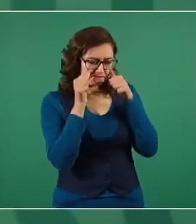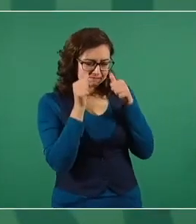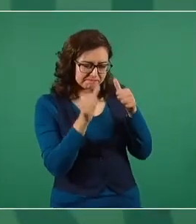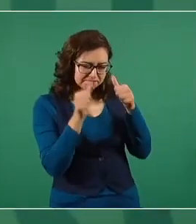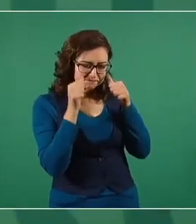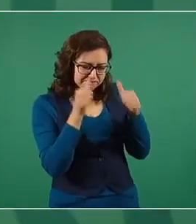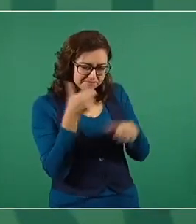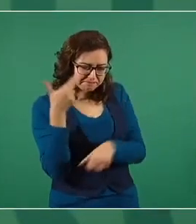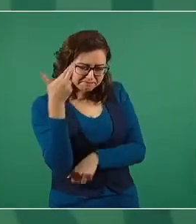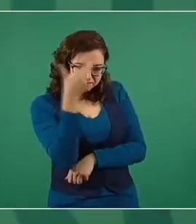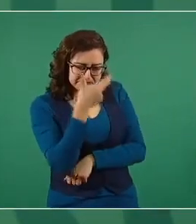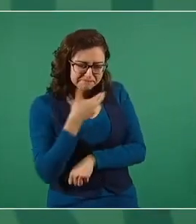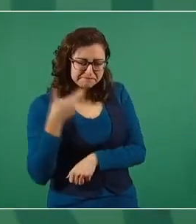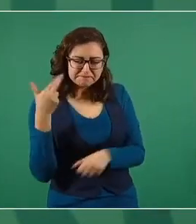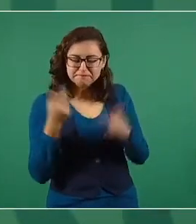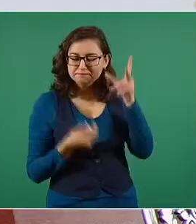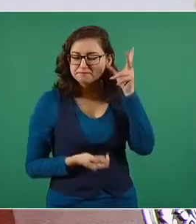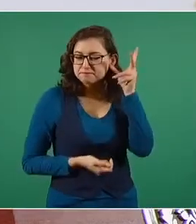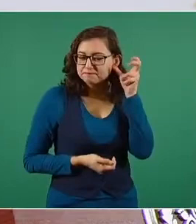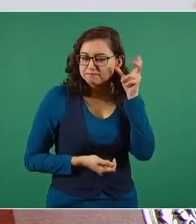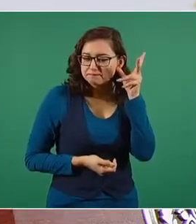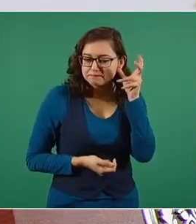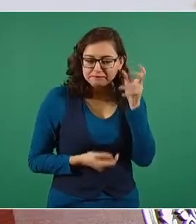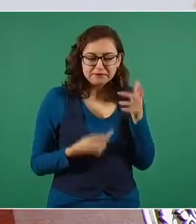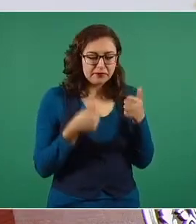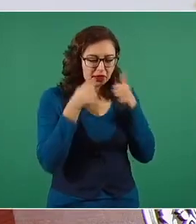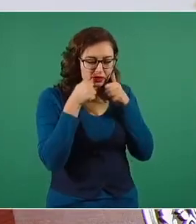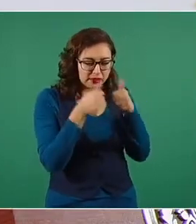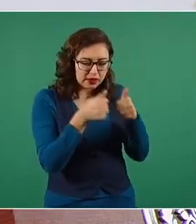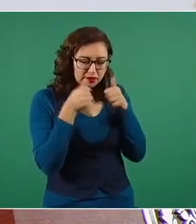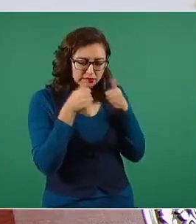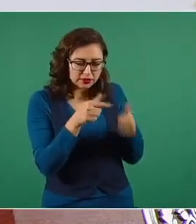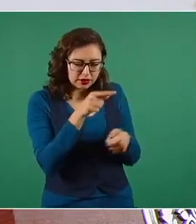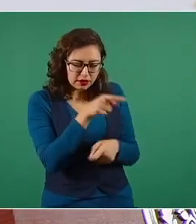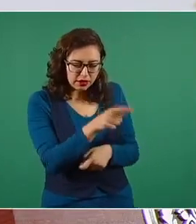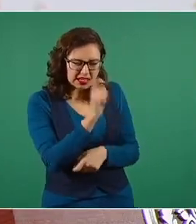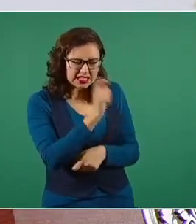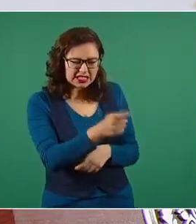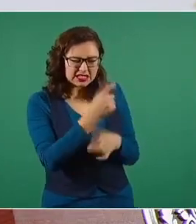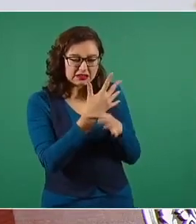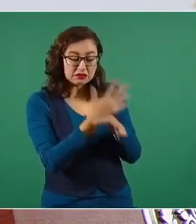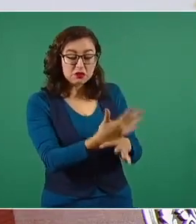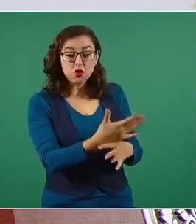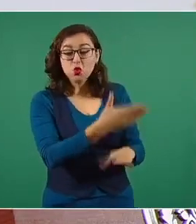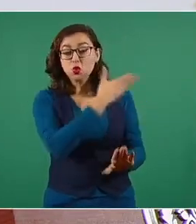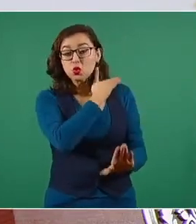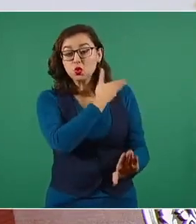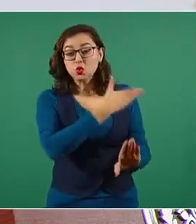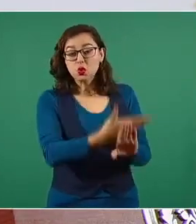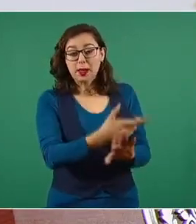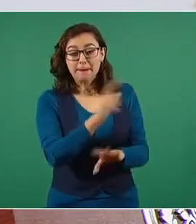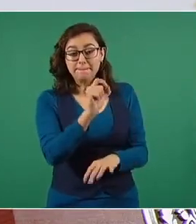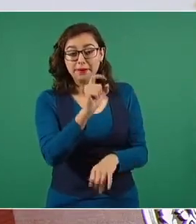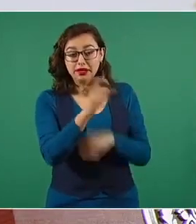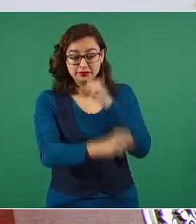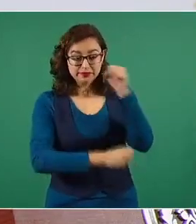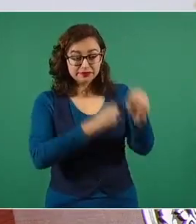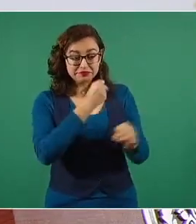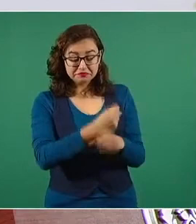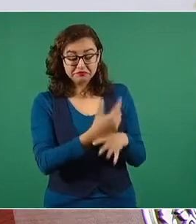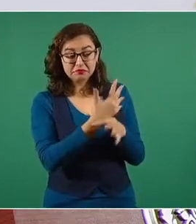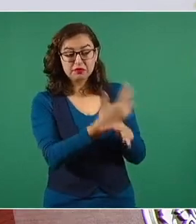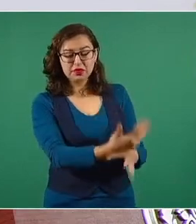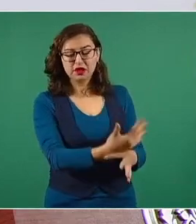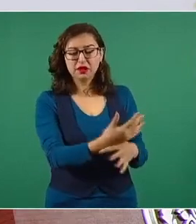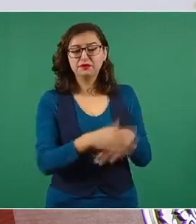se hablaba. hablaba desde hace 20 años de la democracia